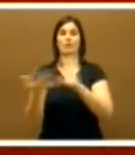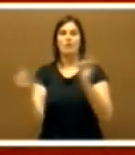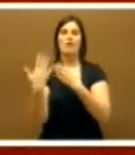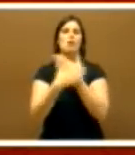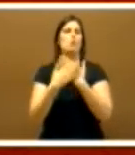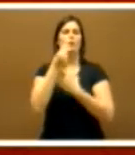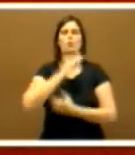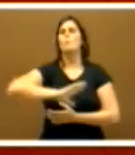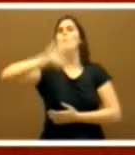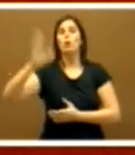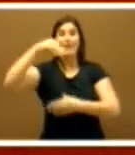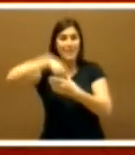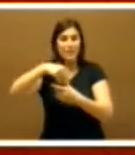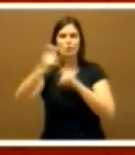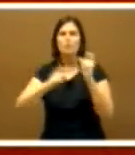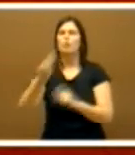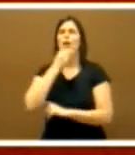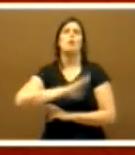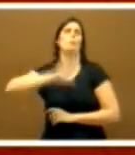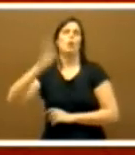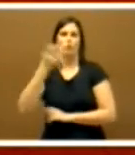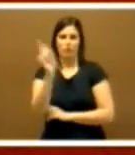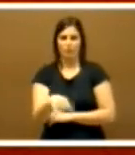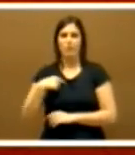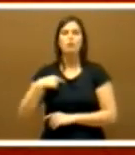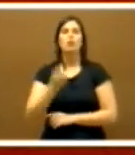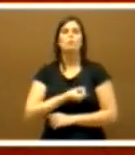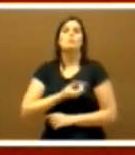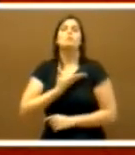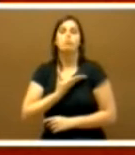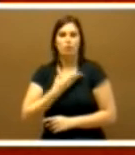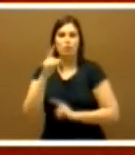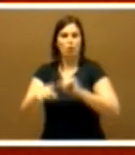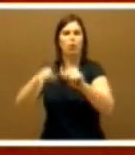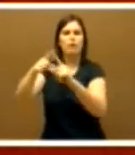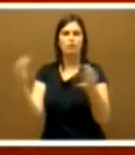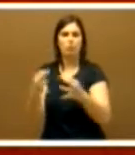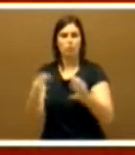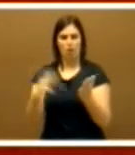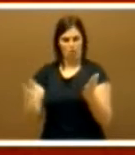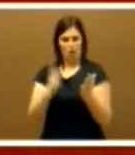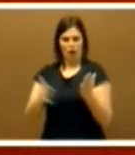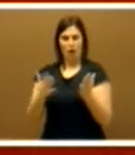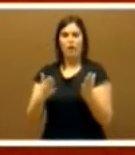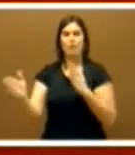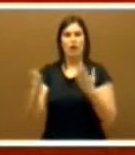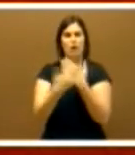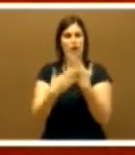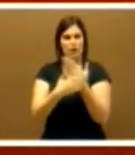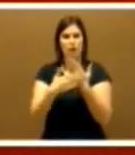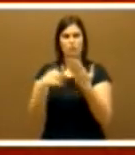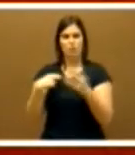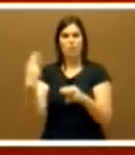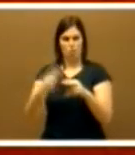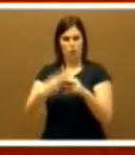el Gobierno de los mejores. Trabajará con vocación de entendimiento en una agenda legislativa, compuesta por grandes